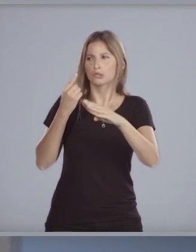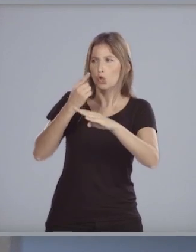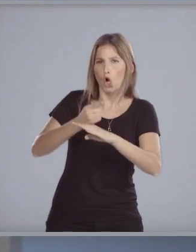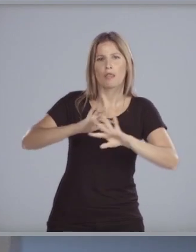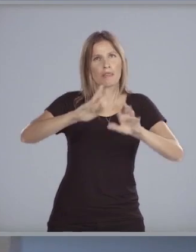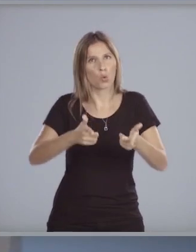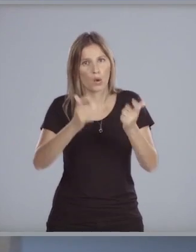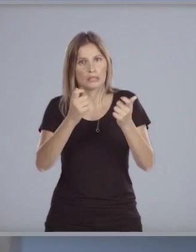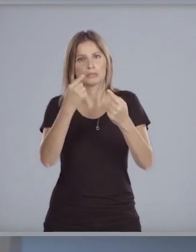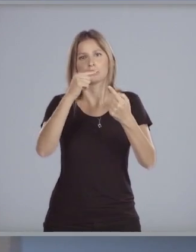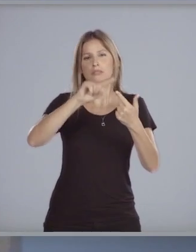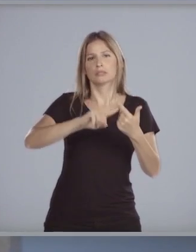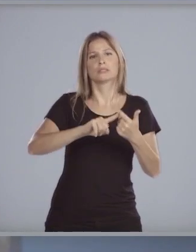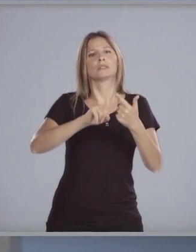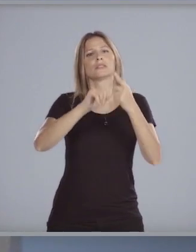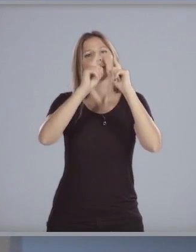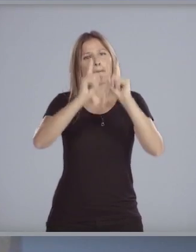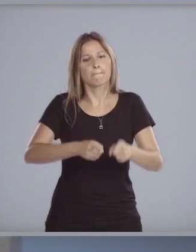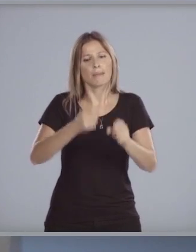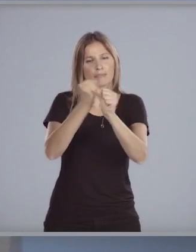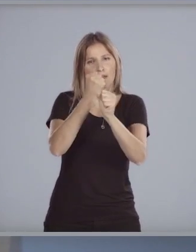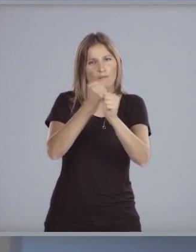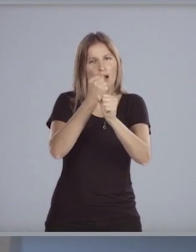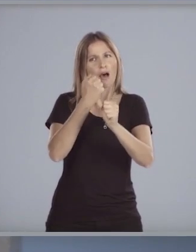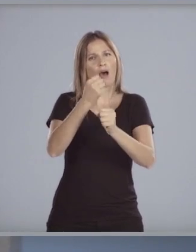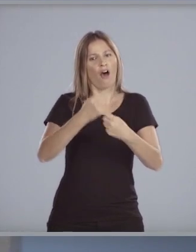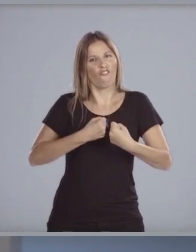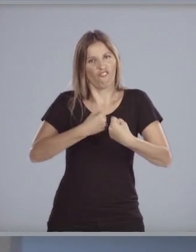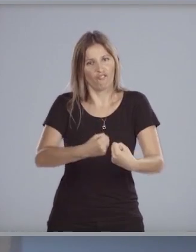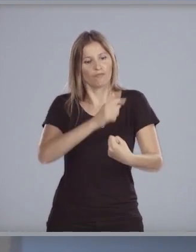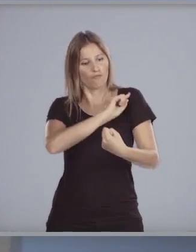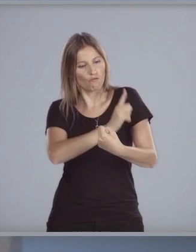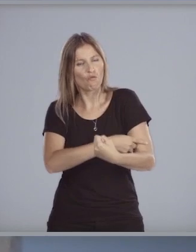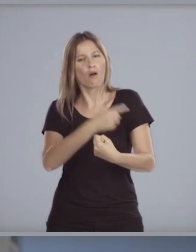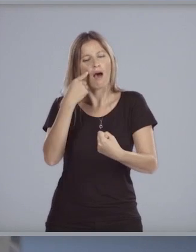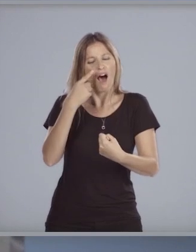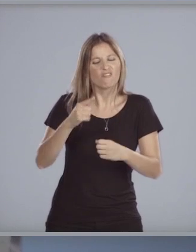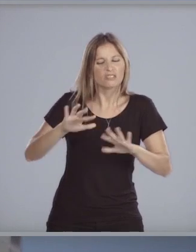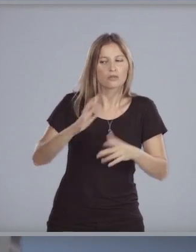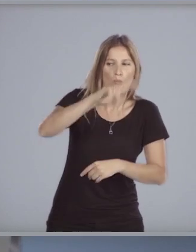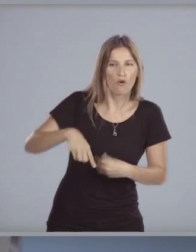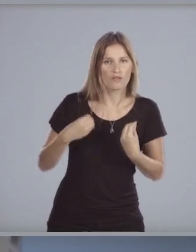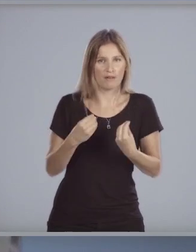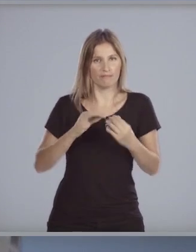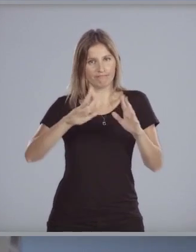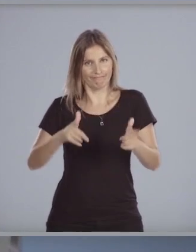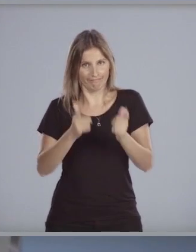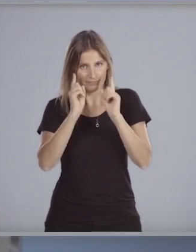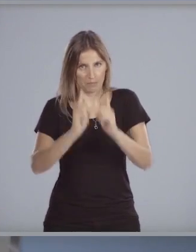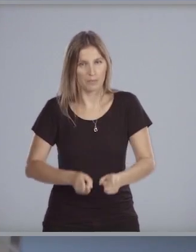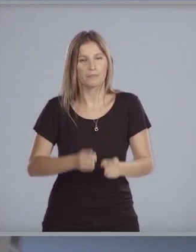delincuencia a la vez que se trabajará con igual firmeza sobre las causas que la producen.